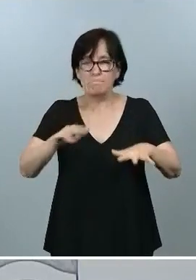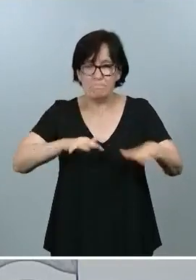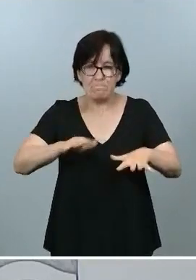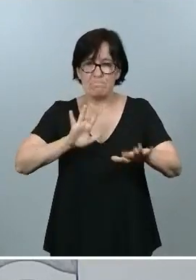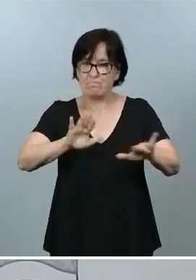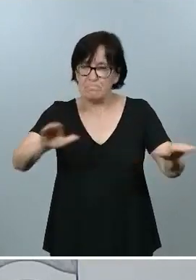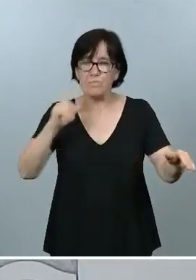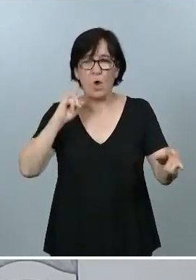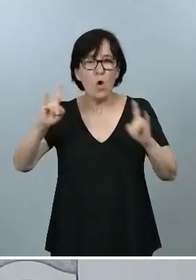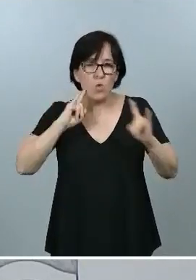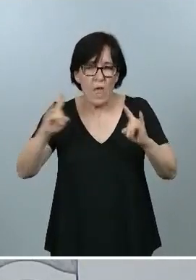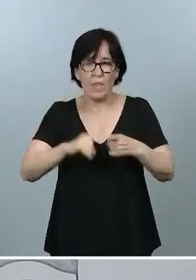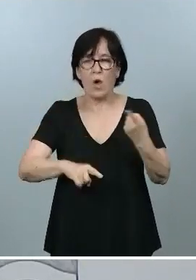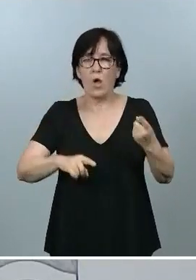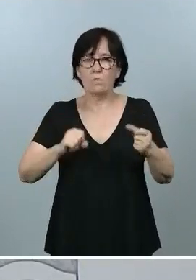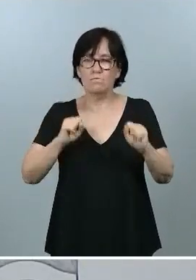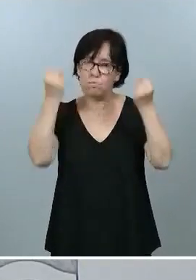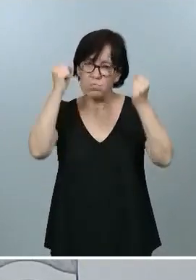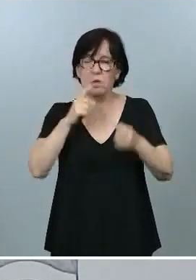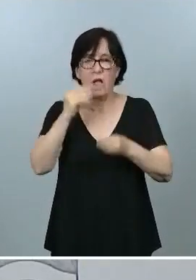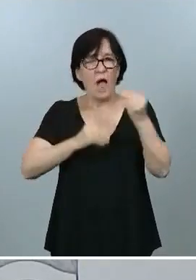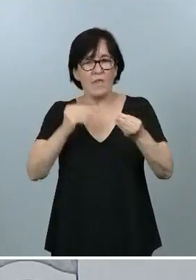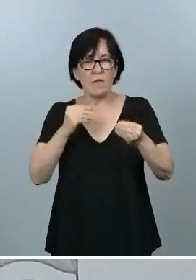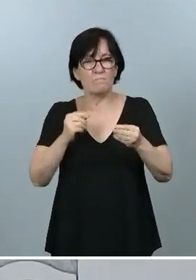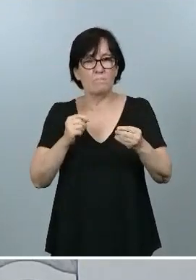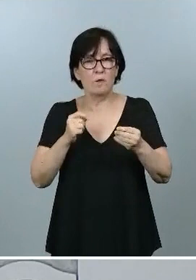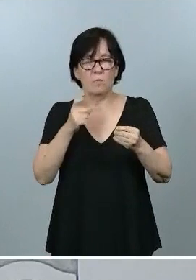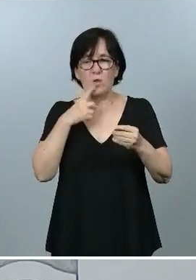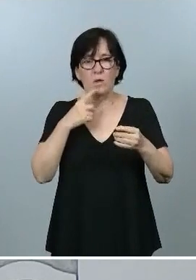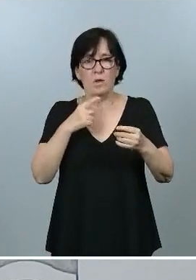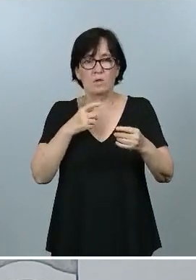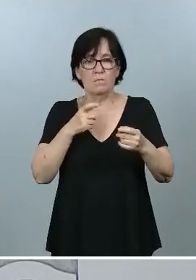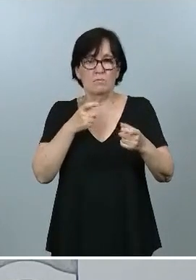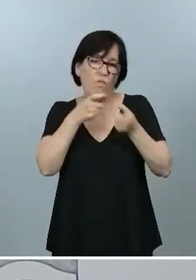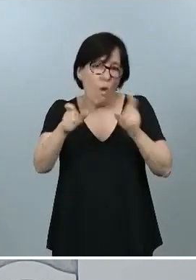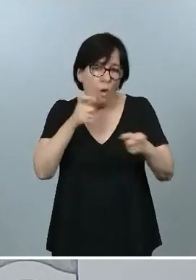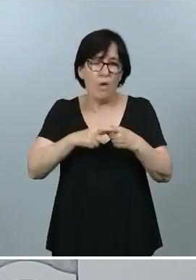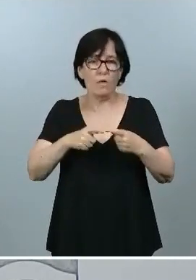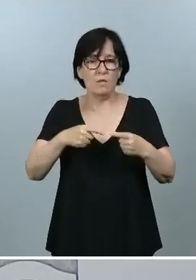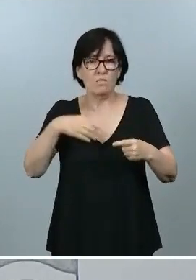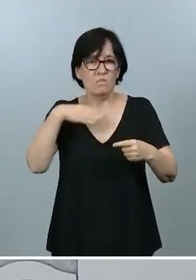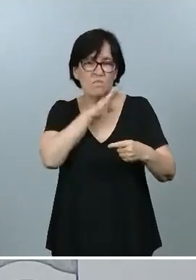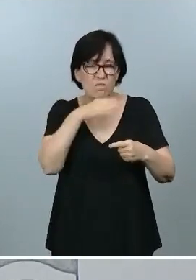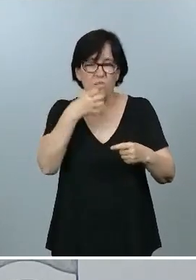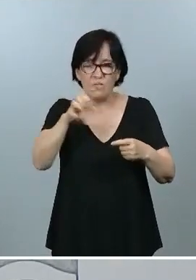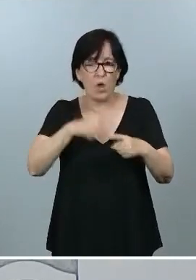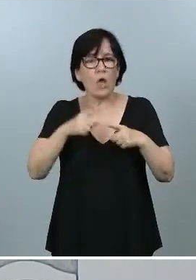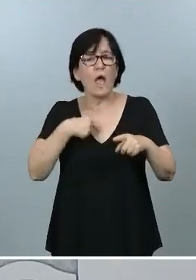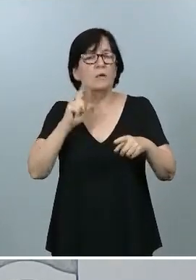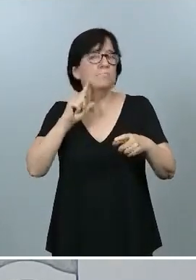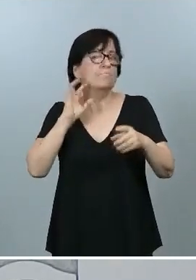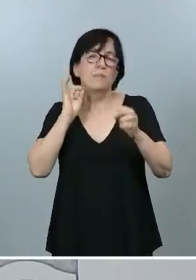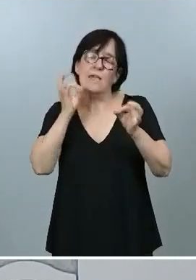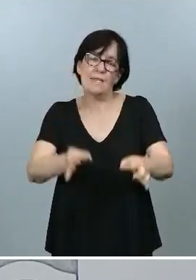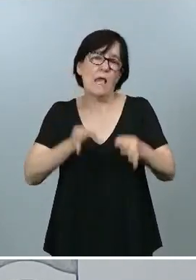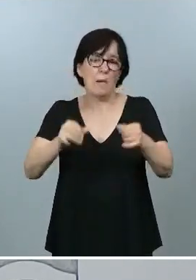ruido y haciendo de la crispación, de la bronca, la nota de identidad que protagonizan en los últimos